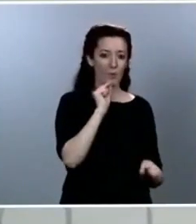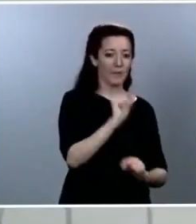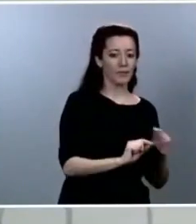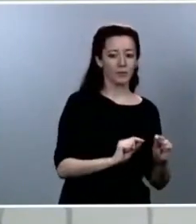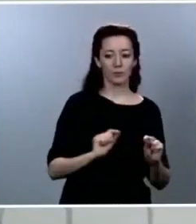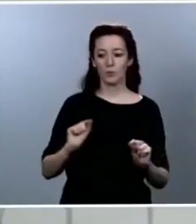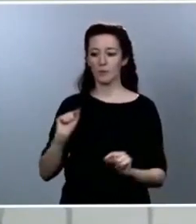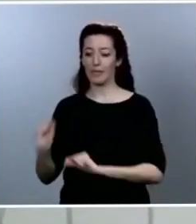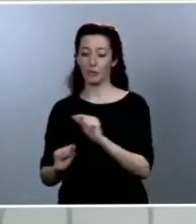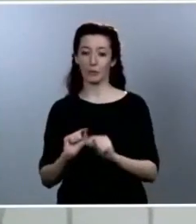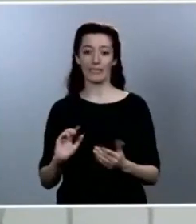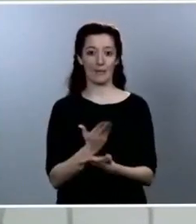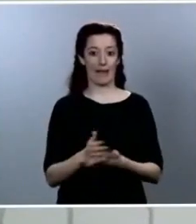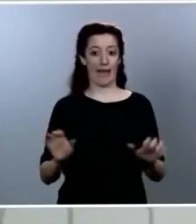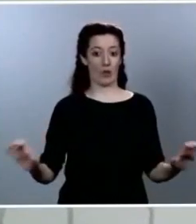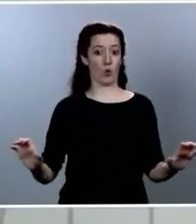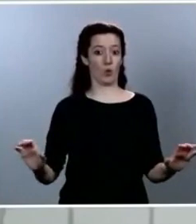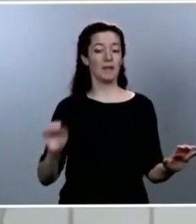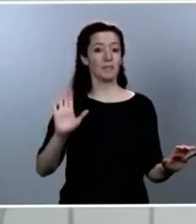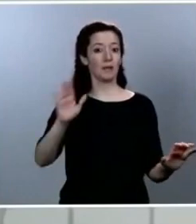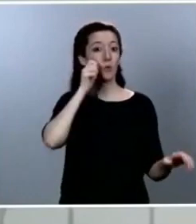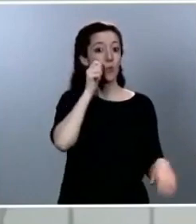arrancamos ciertamente con